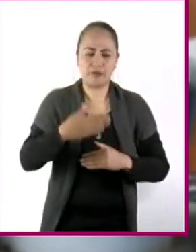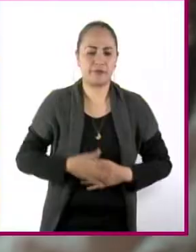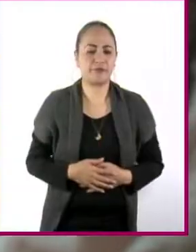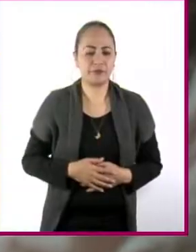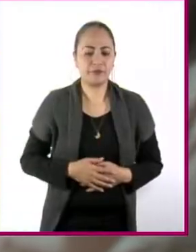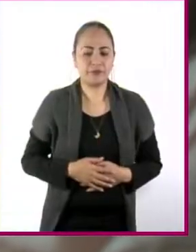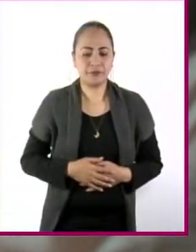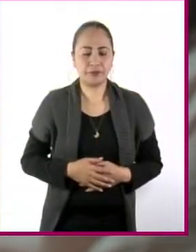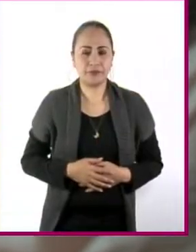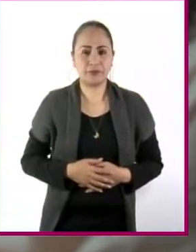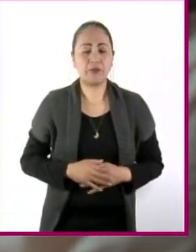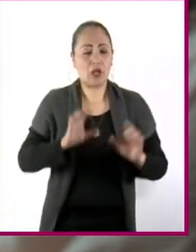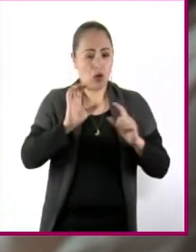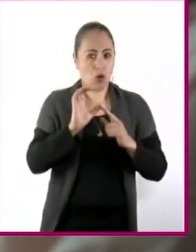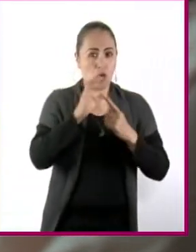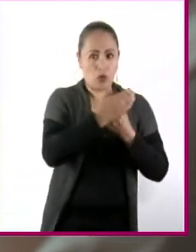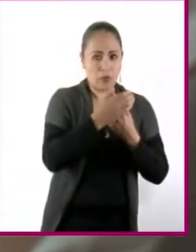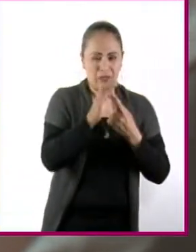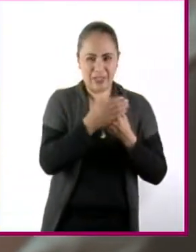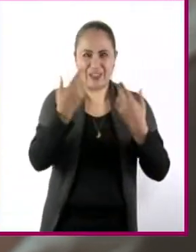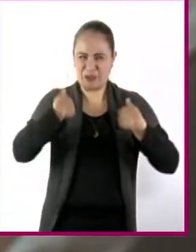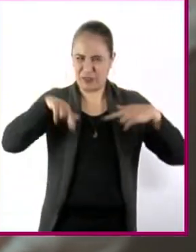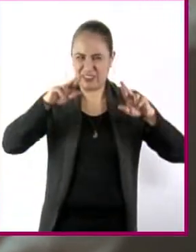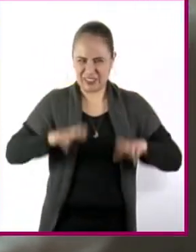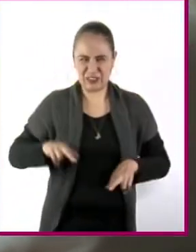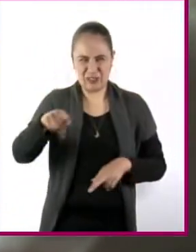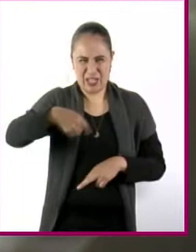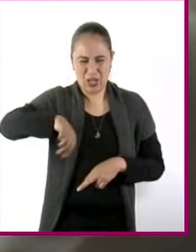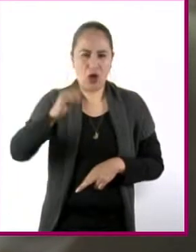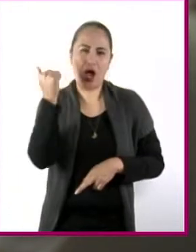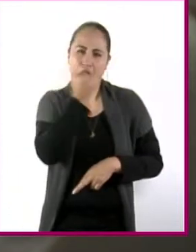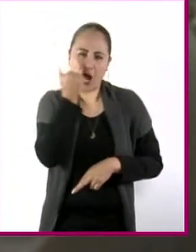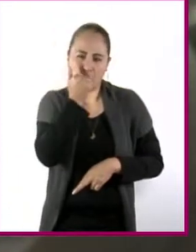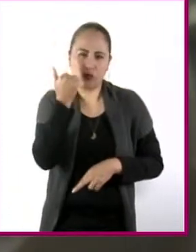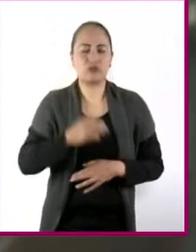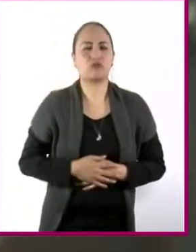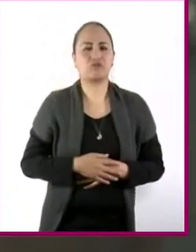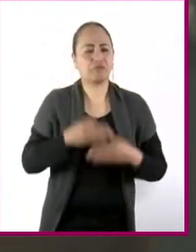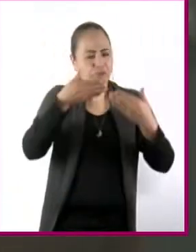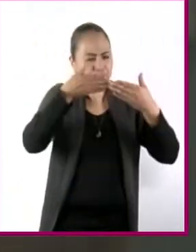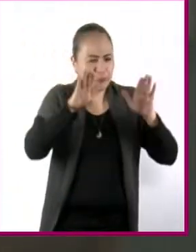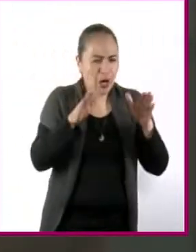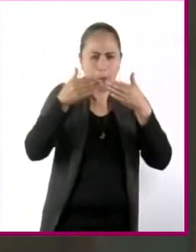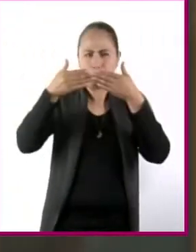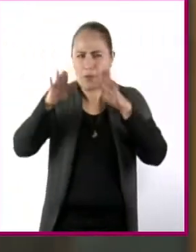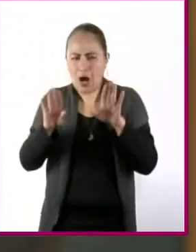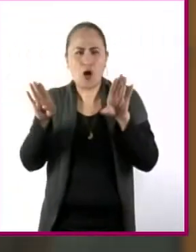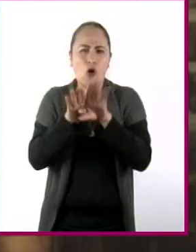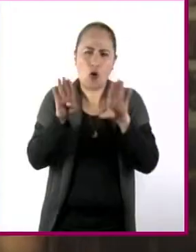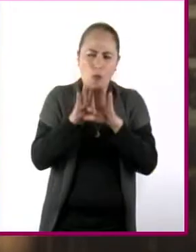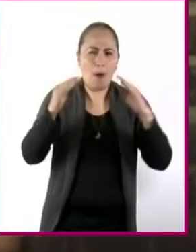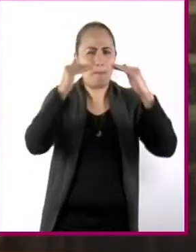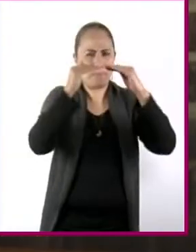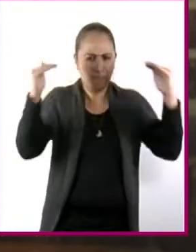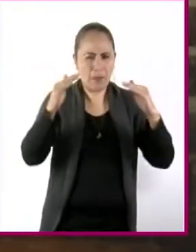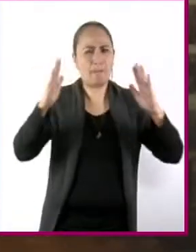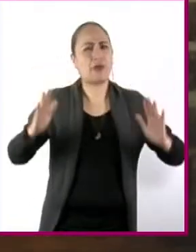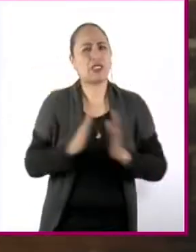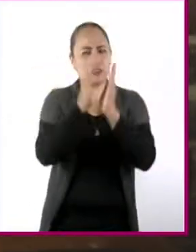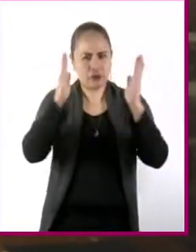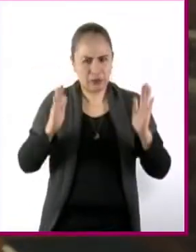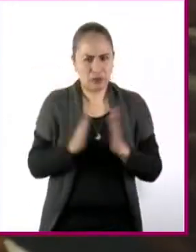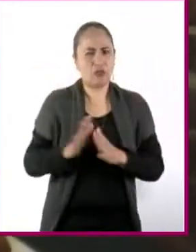Los comités de representación estudiantil abren la posibilidad de ejercer la participación ciudadana en la vida